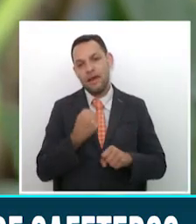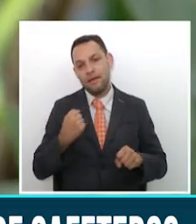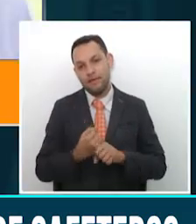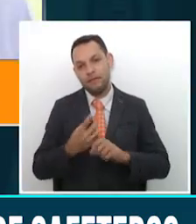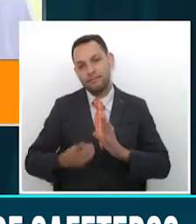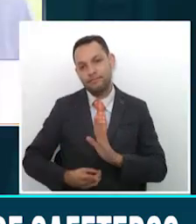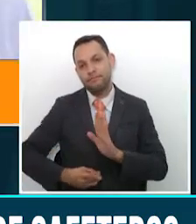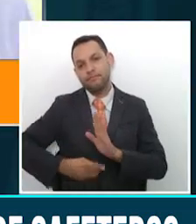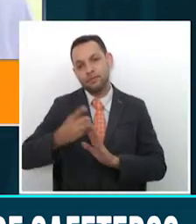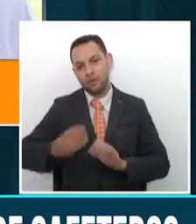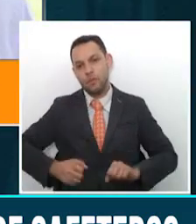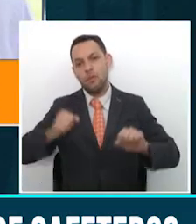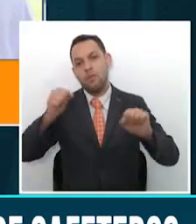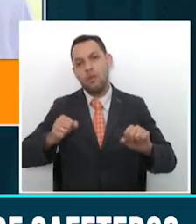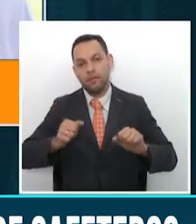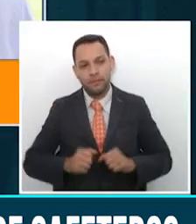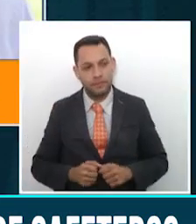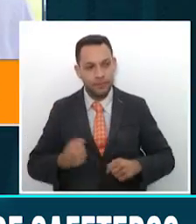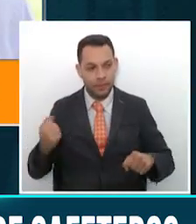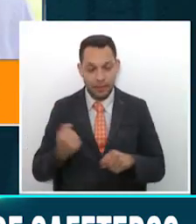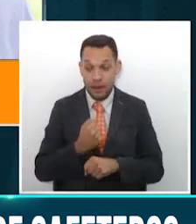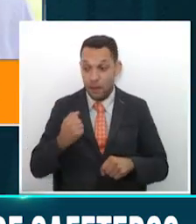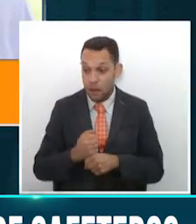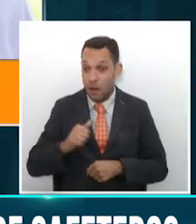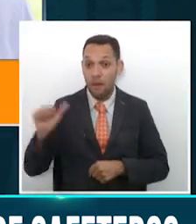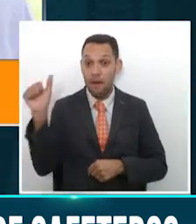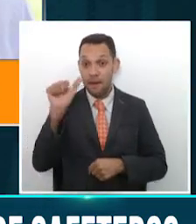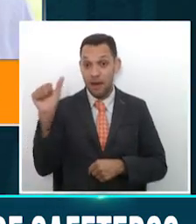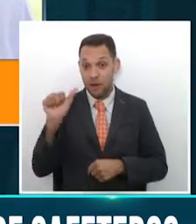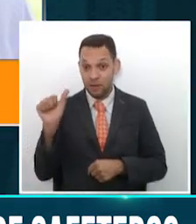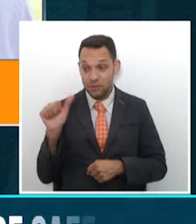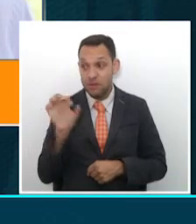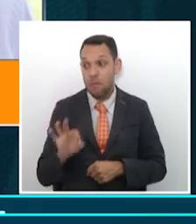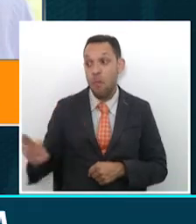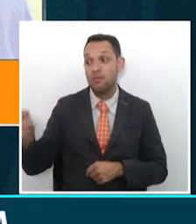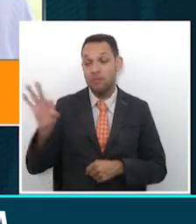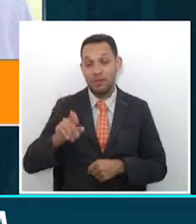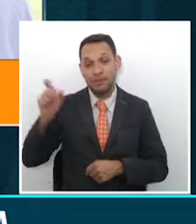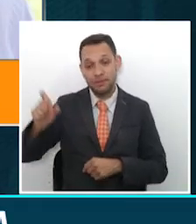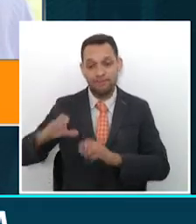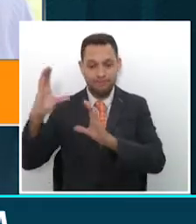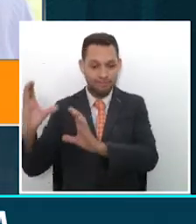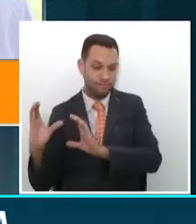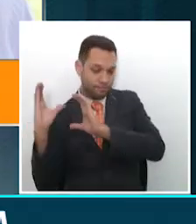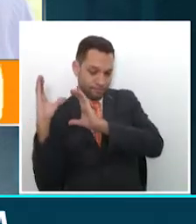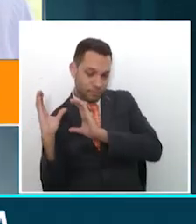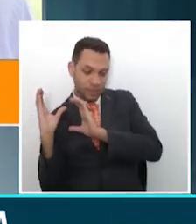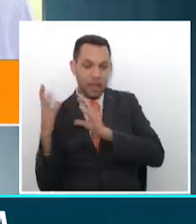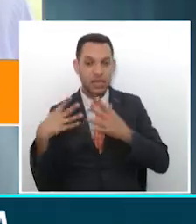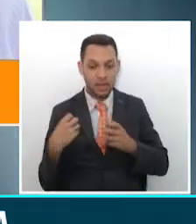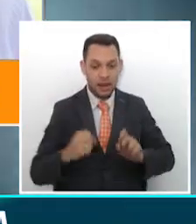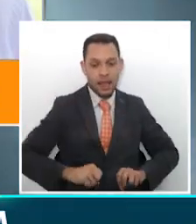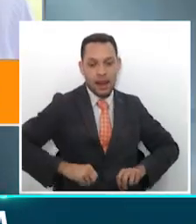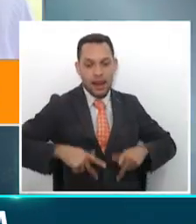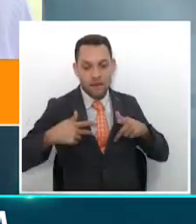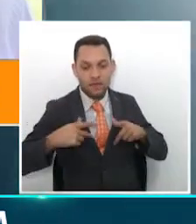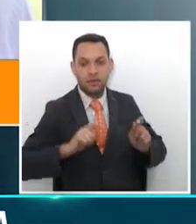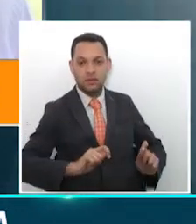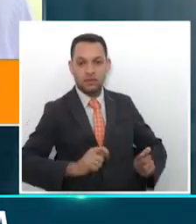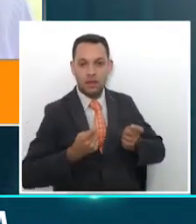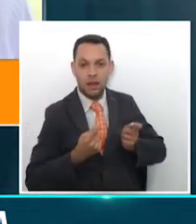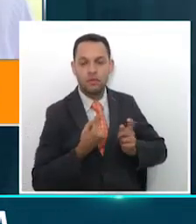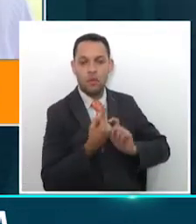recolección. Esa cosecha cafetera es muy importante para este territorio, por lo tanto queremos conservar la vida de los caficultores, de los